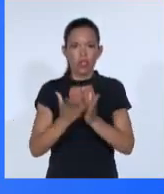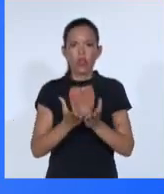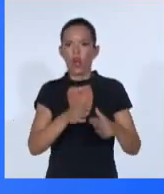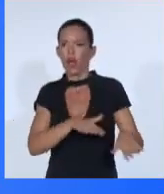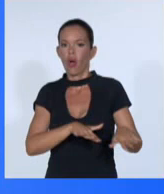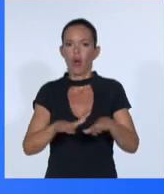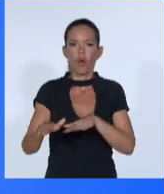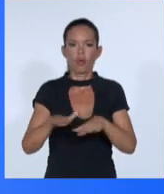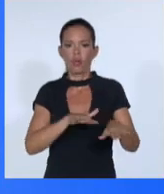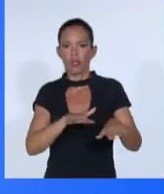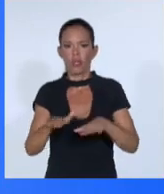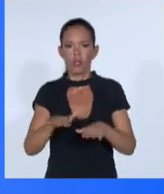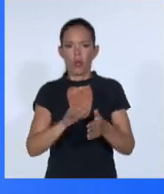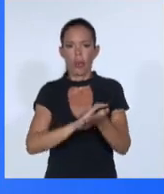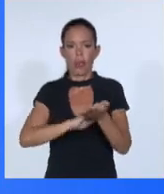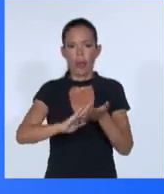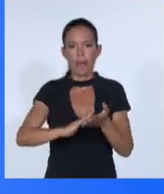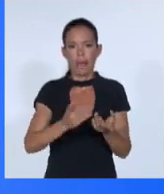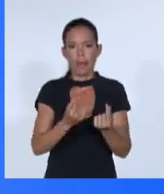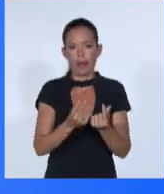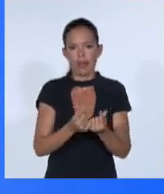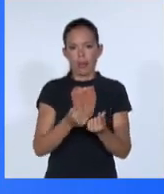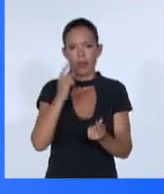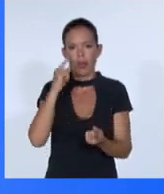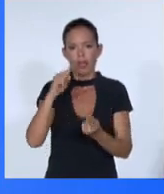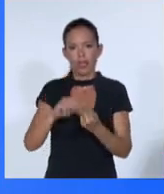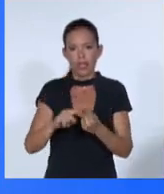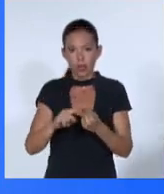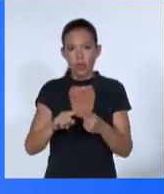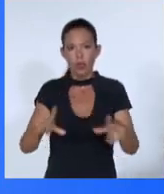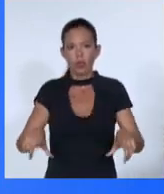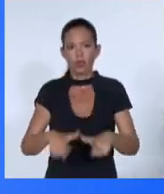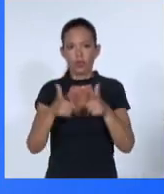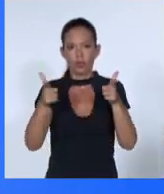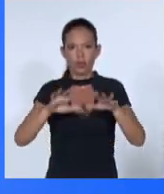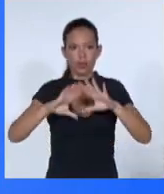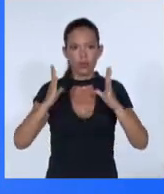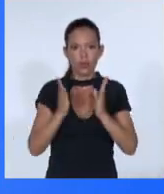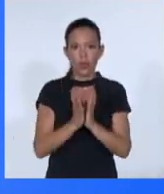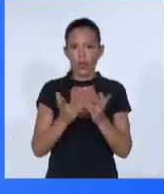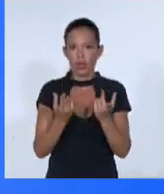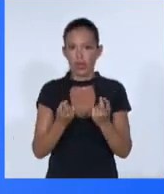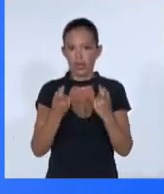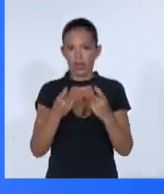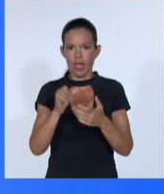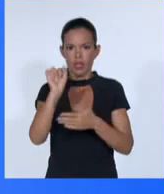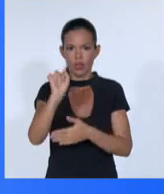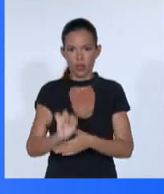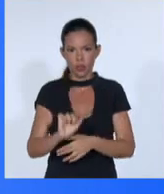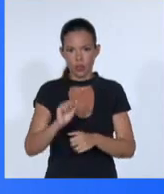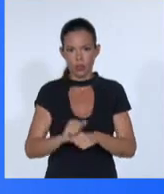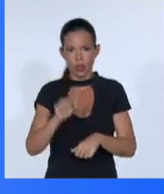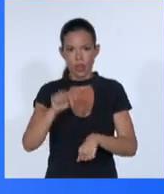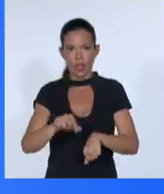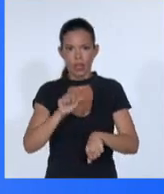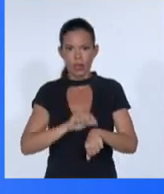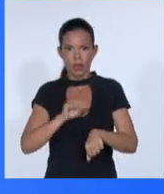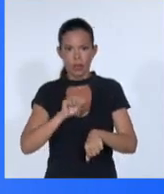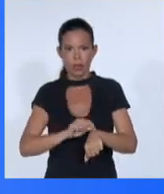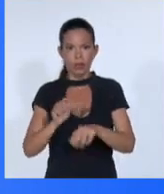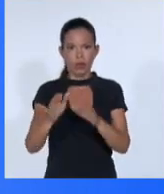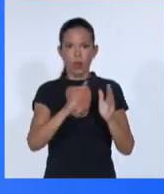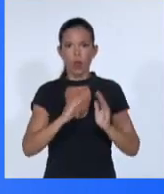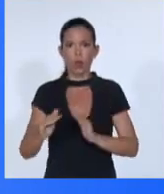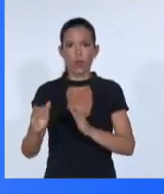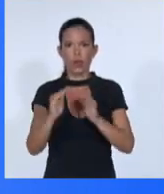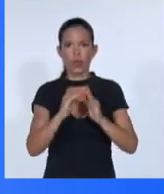y puedan satisfacer las necesidades financieras del sur. En este sentido, exhortamos a la comunidad internacional